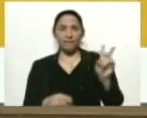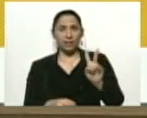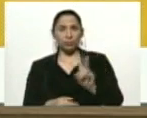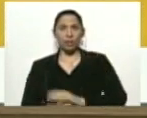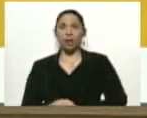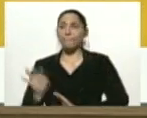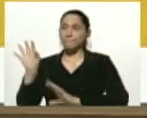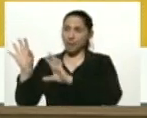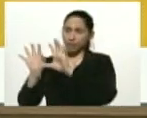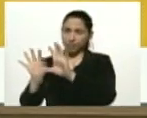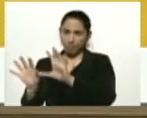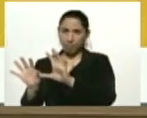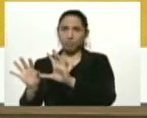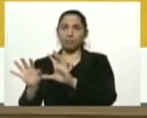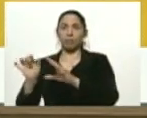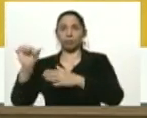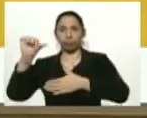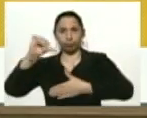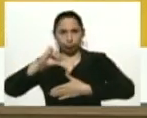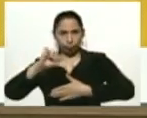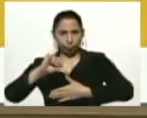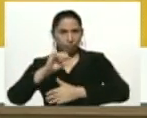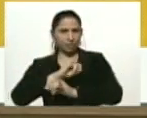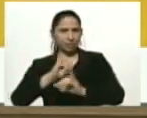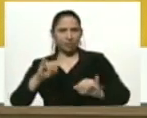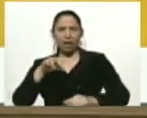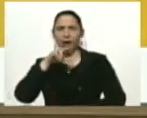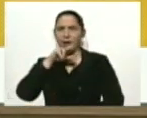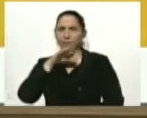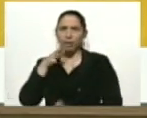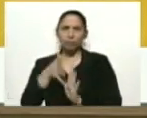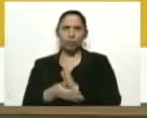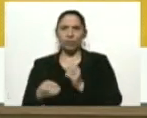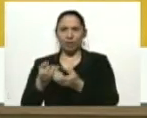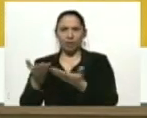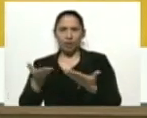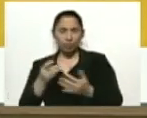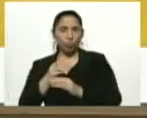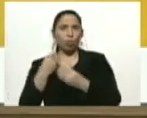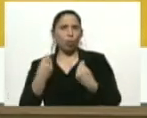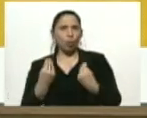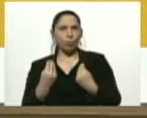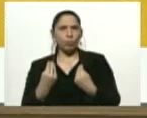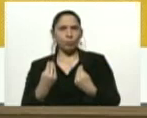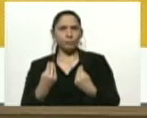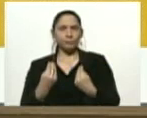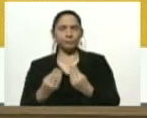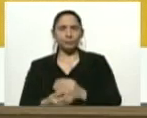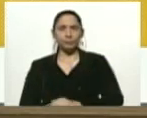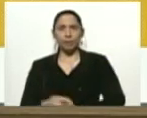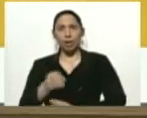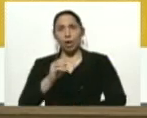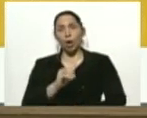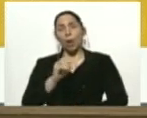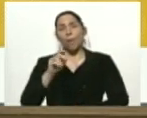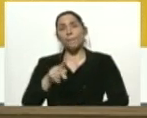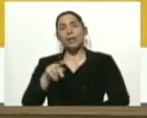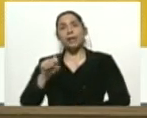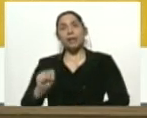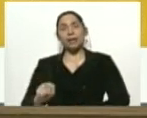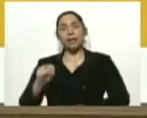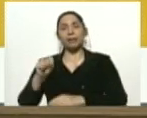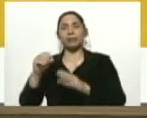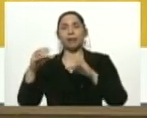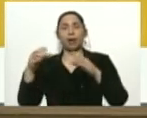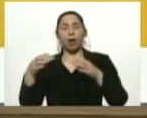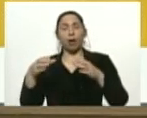los países de Sudamérica, ya vamos a hablar de ellos. Cómo, bueno, ya ciertamente la OPS y la OMS han alertado